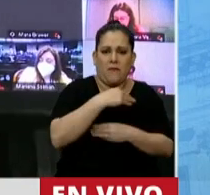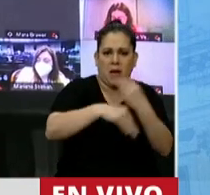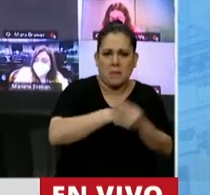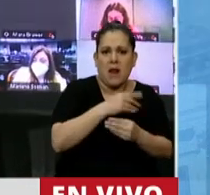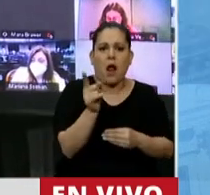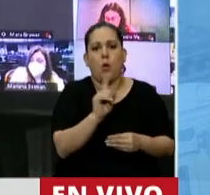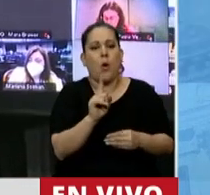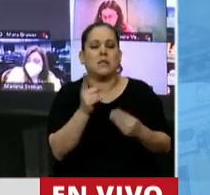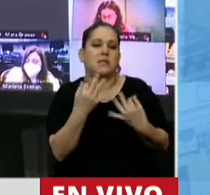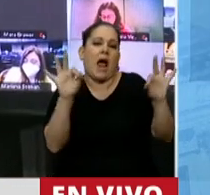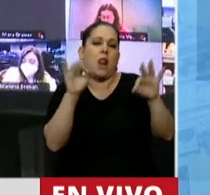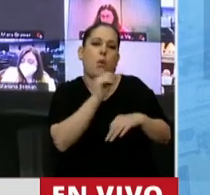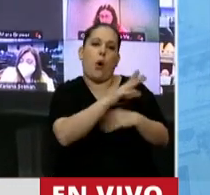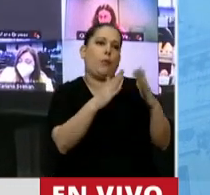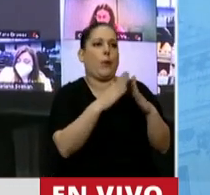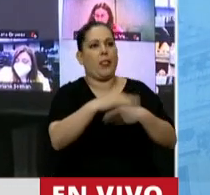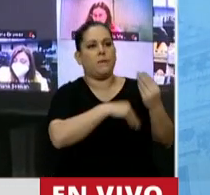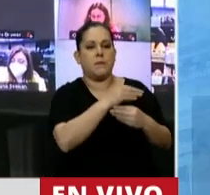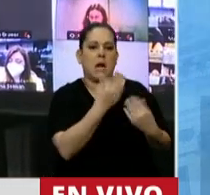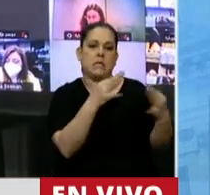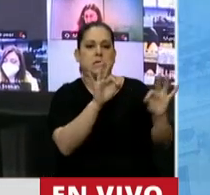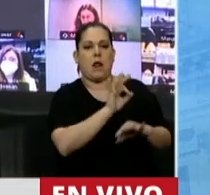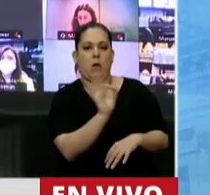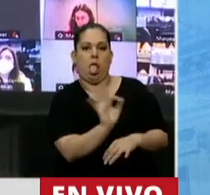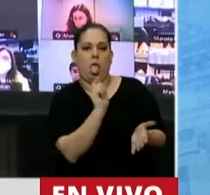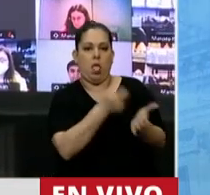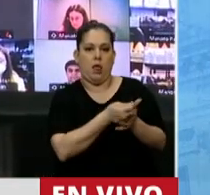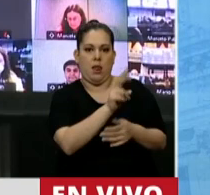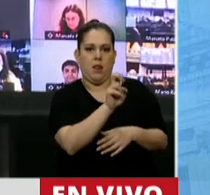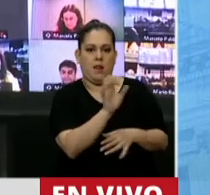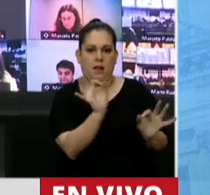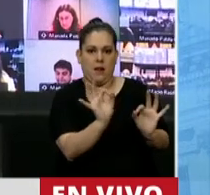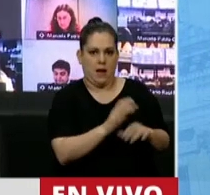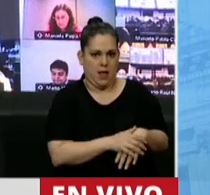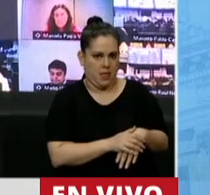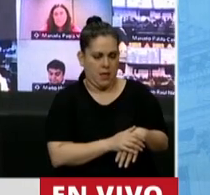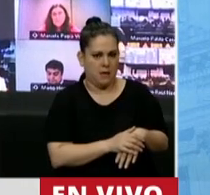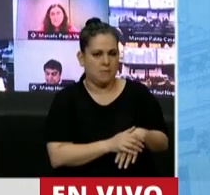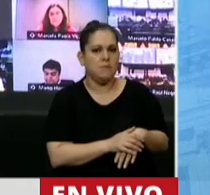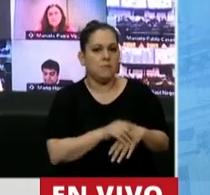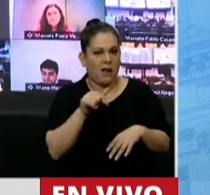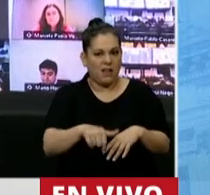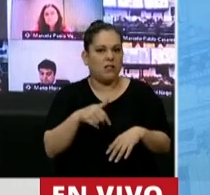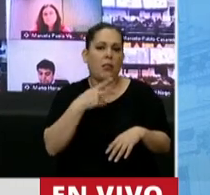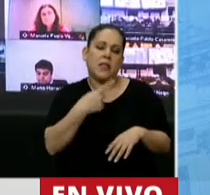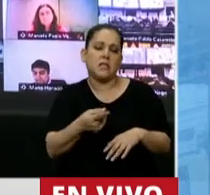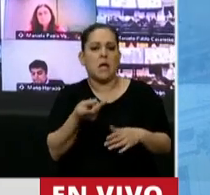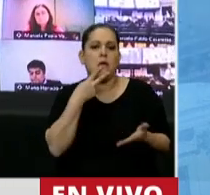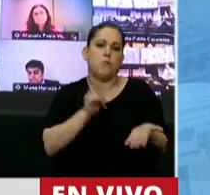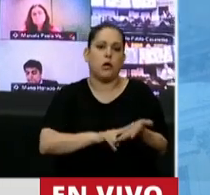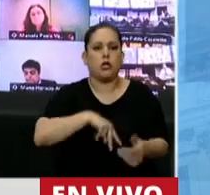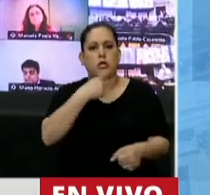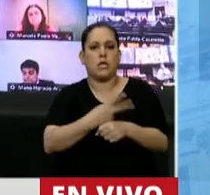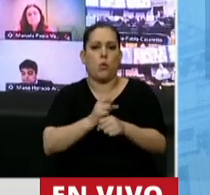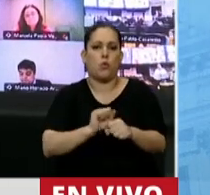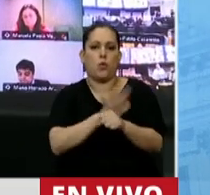exime como si lo exime bienes personales. Para las pymes y el empleo, este impuesto es una segunda pandemia. Le